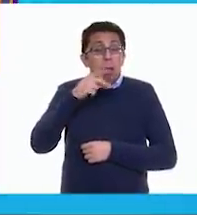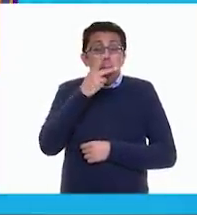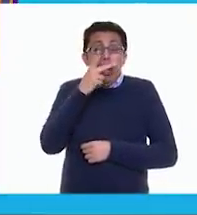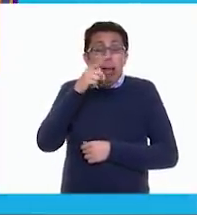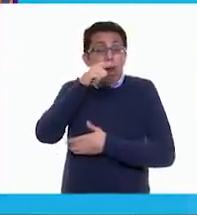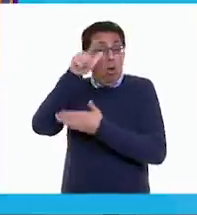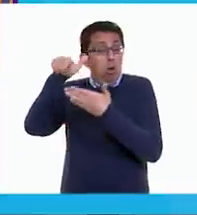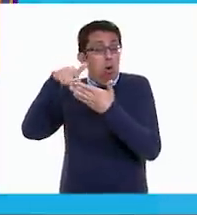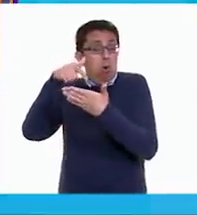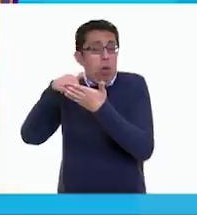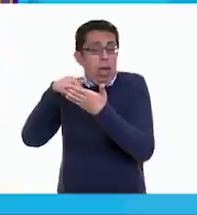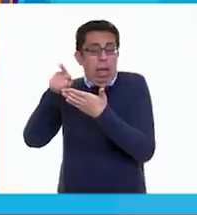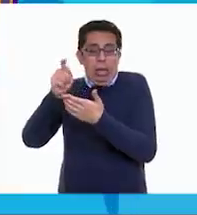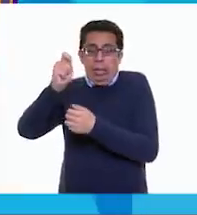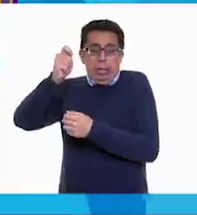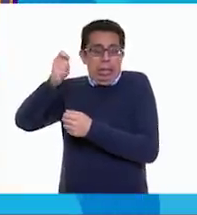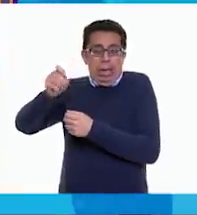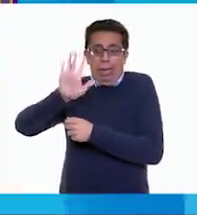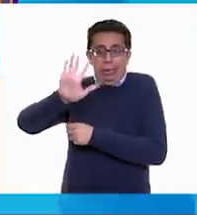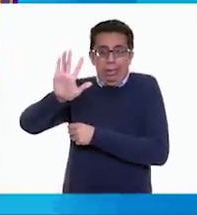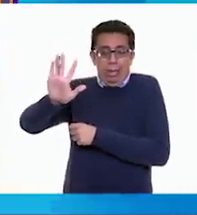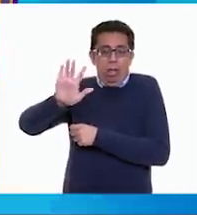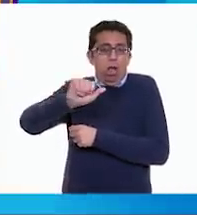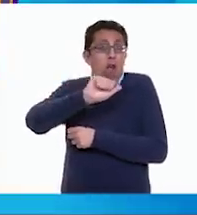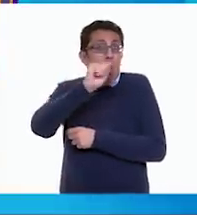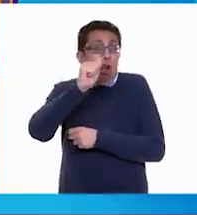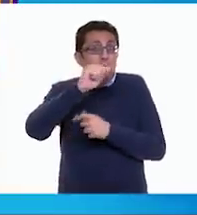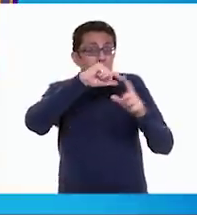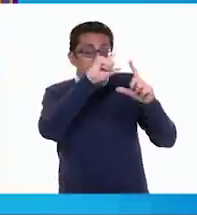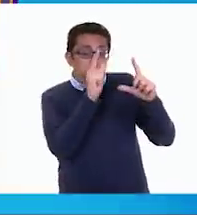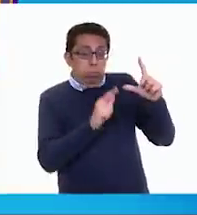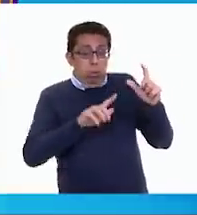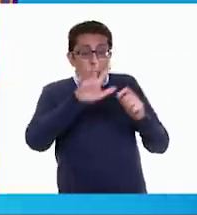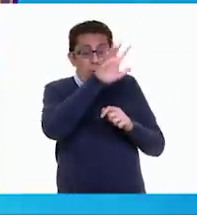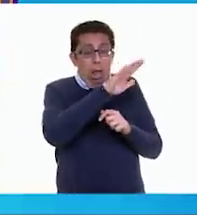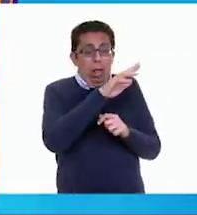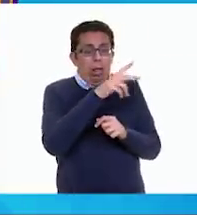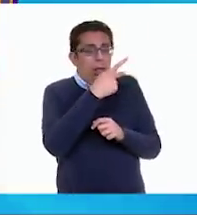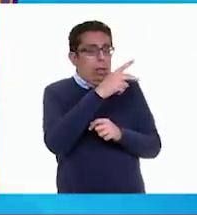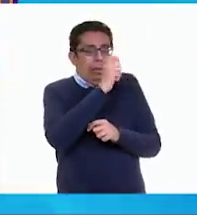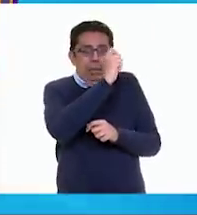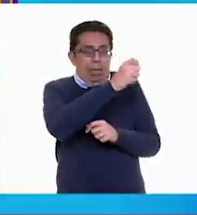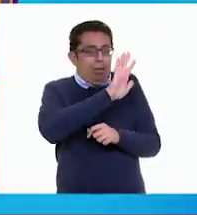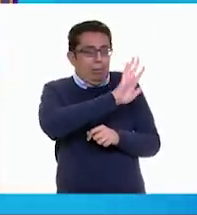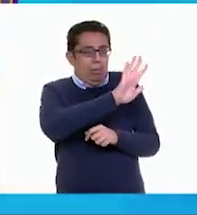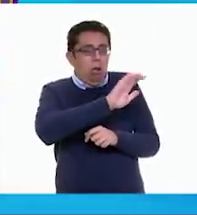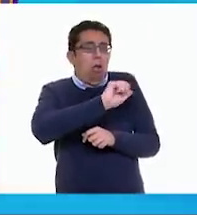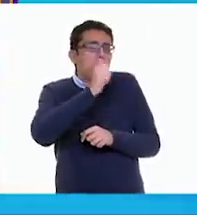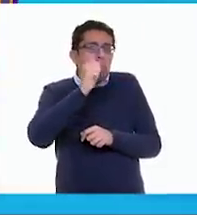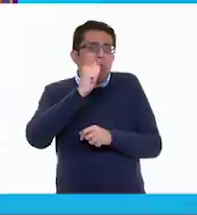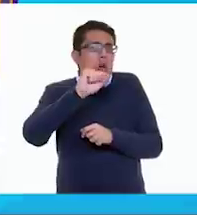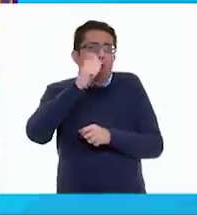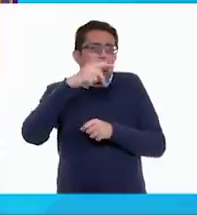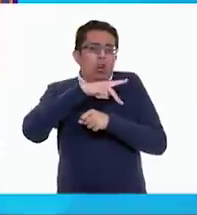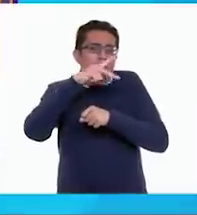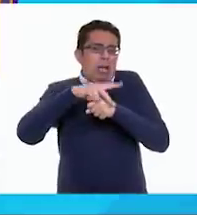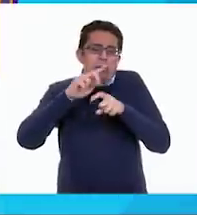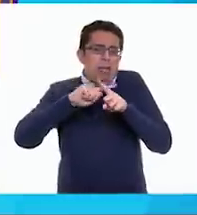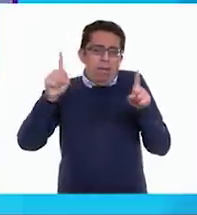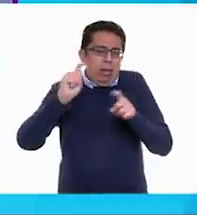y en otra parte del país o en otros países significan otra cosa o simplemente no significan nada.